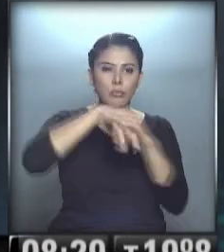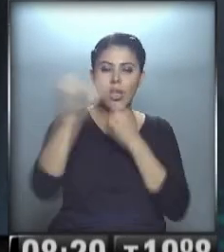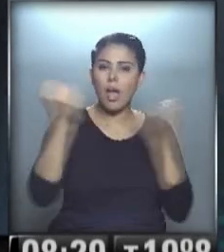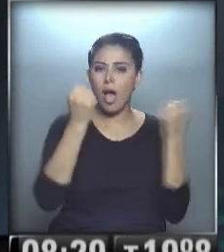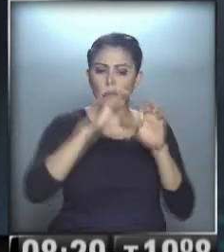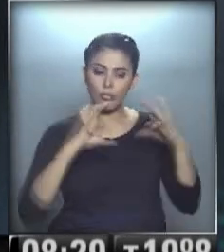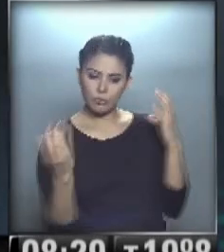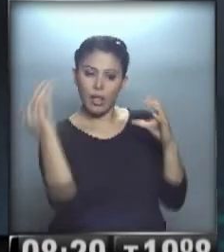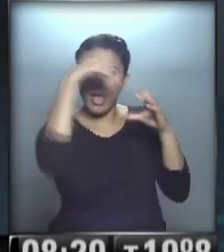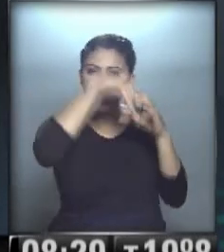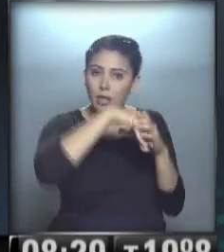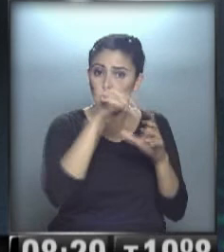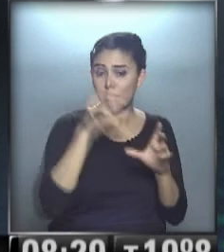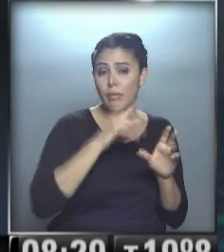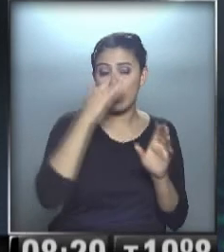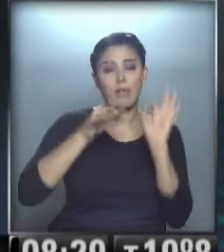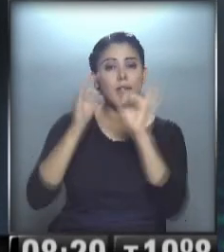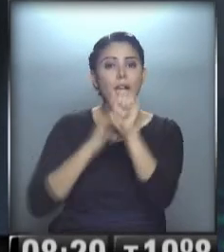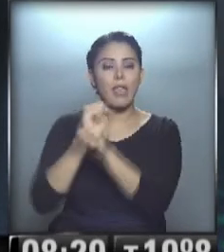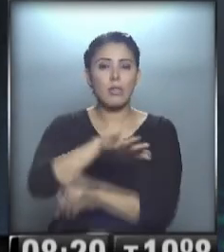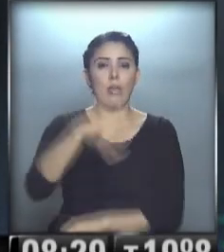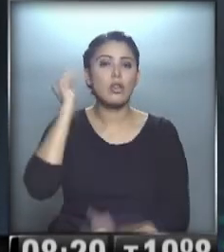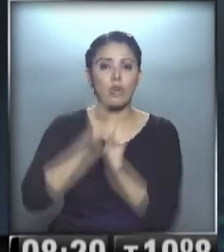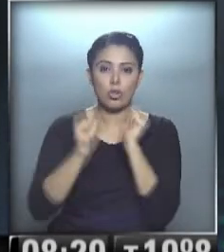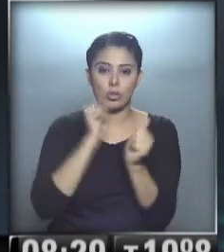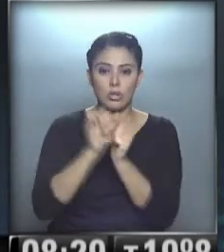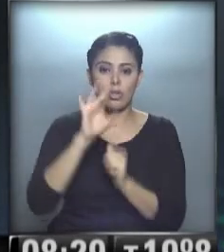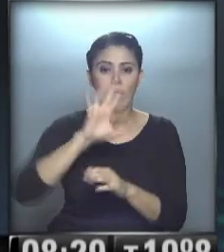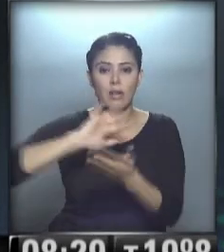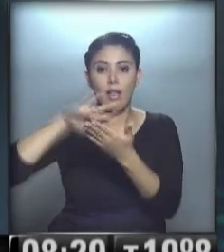vehículo particular que se dirigía a la localidad de Rosario de la Frontera. ¡Gracias! ¡Gracias! ¡Gracias!